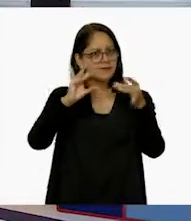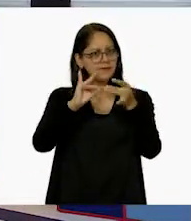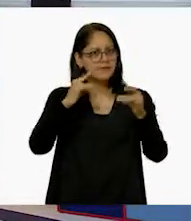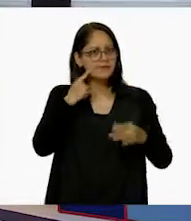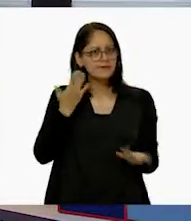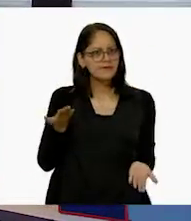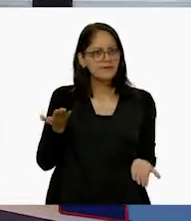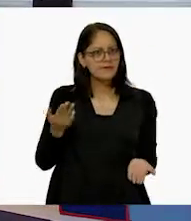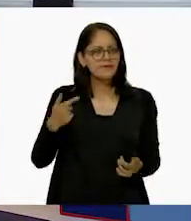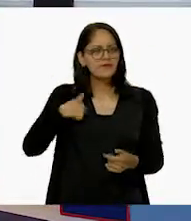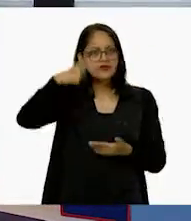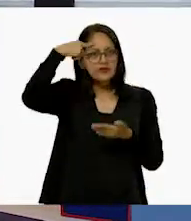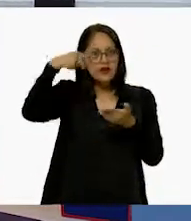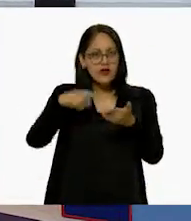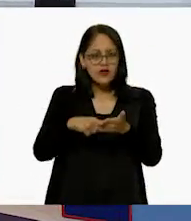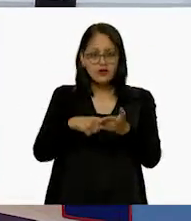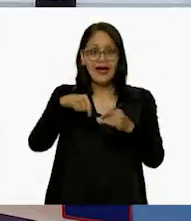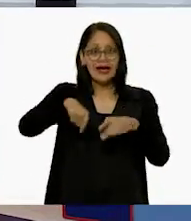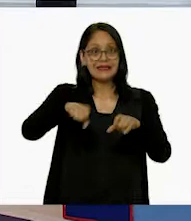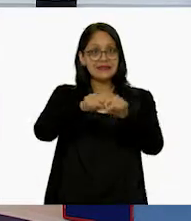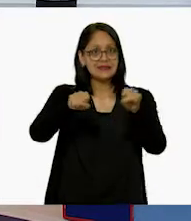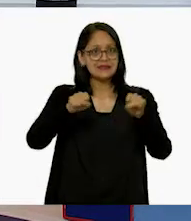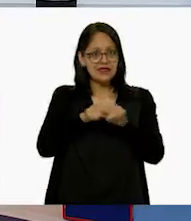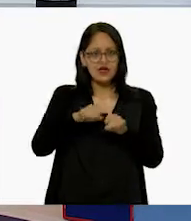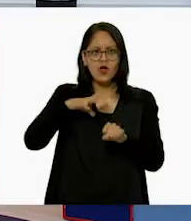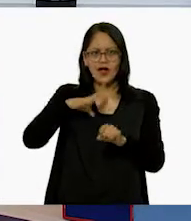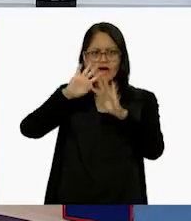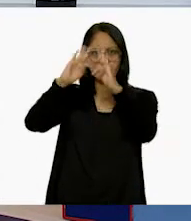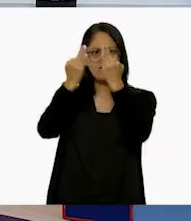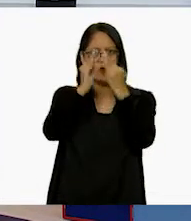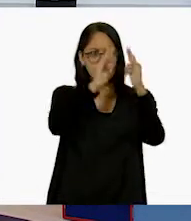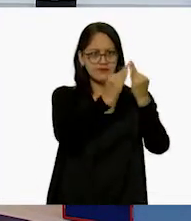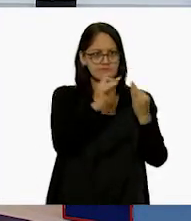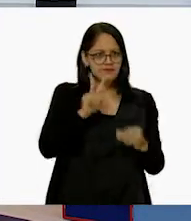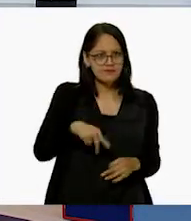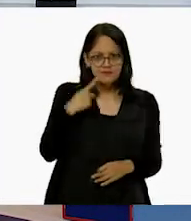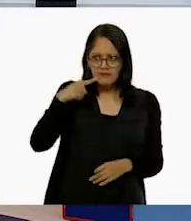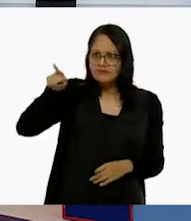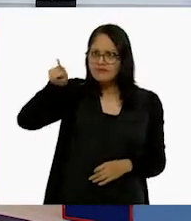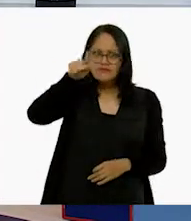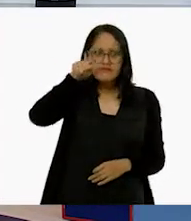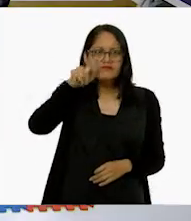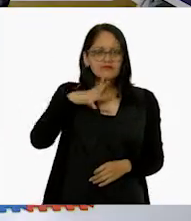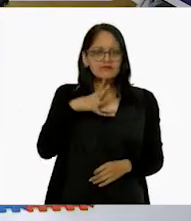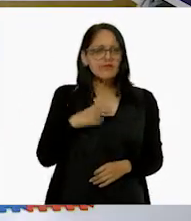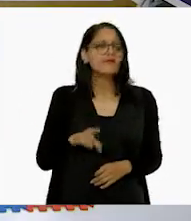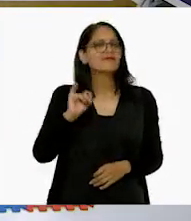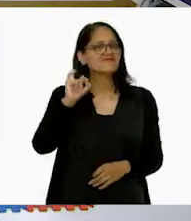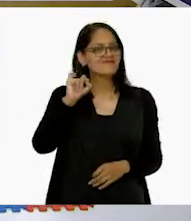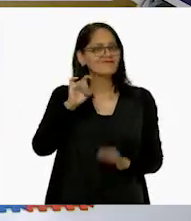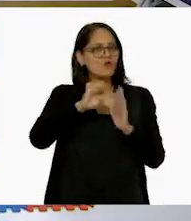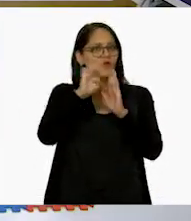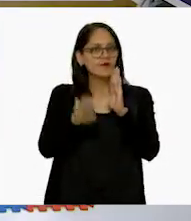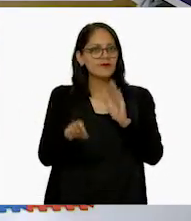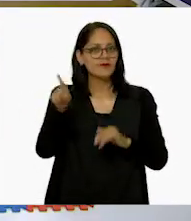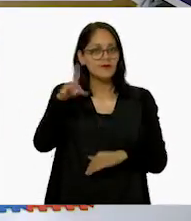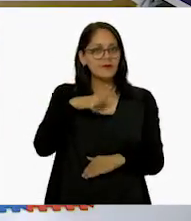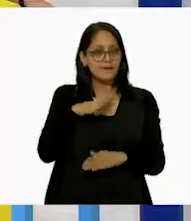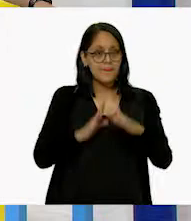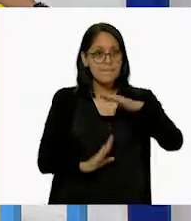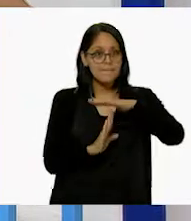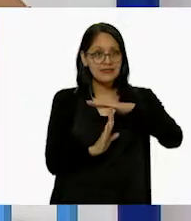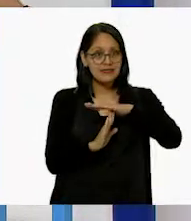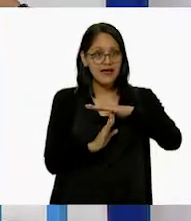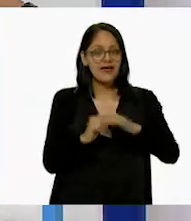creo que en el salón también podemos encontrar figuras geométricas, ¿verdad? Sí, por ejemplo, ¿qué tal la mesa?